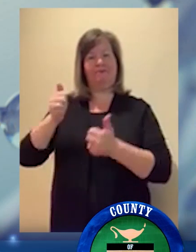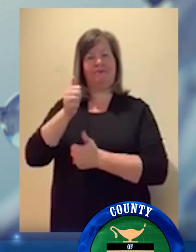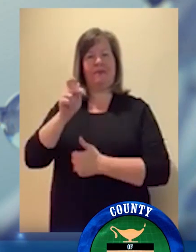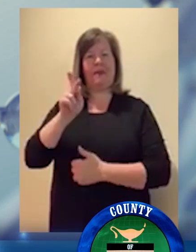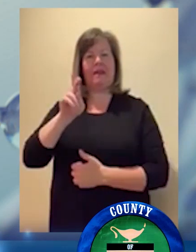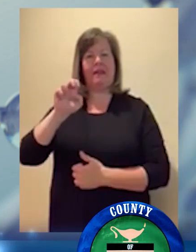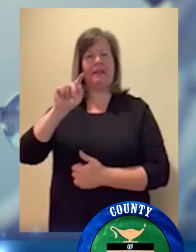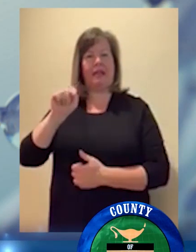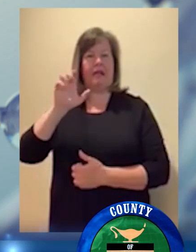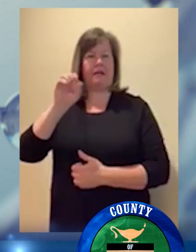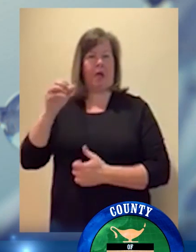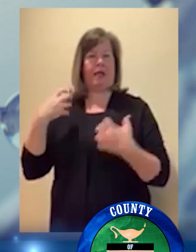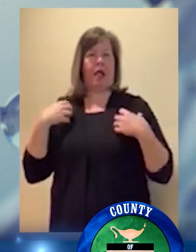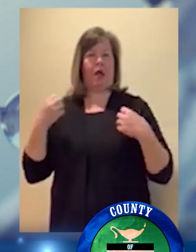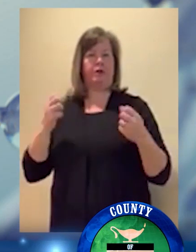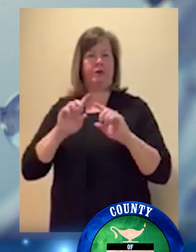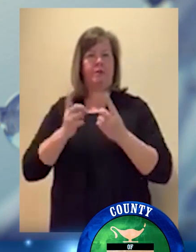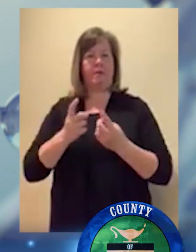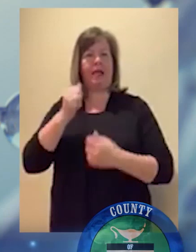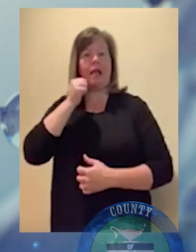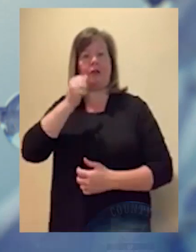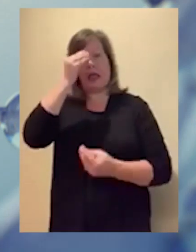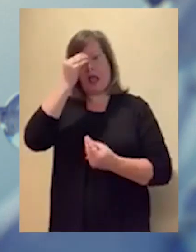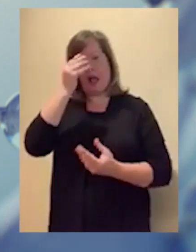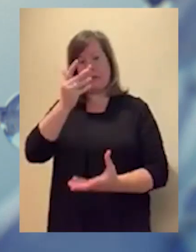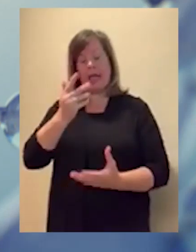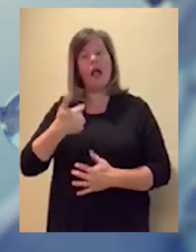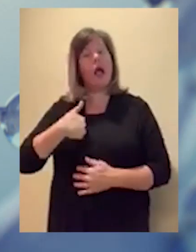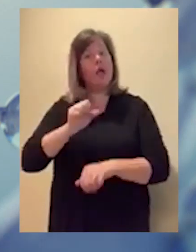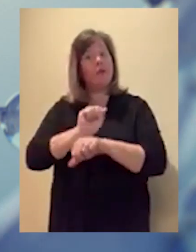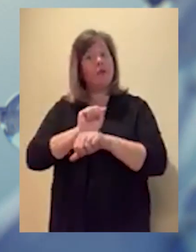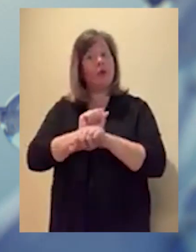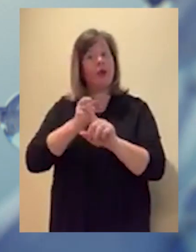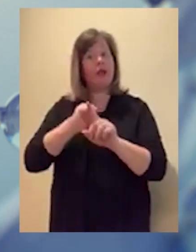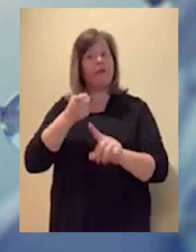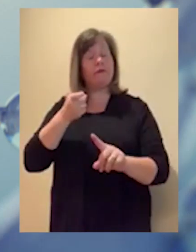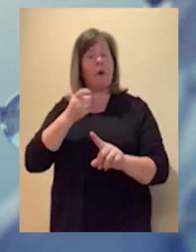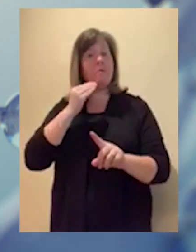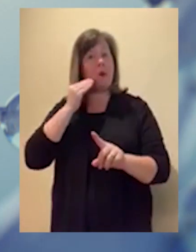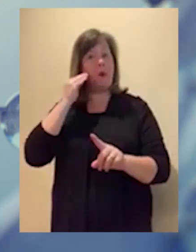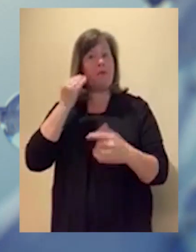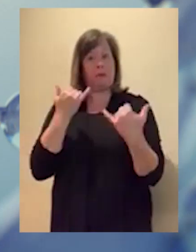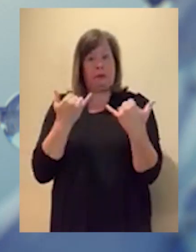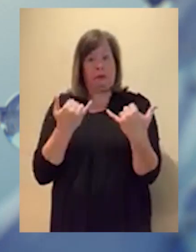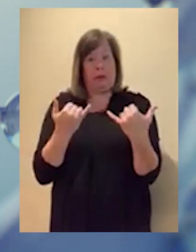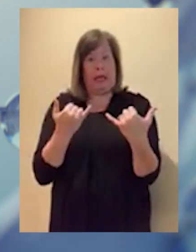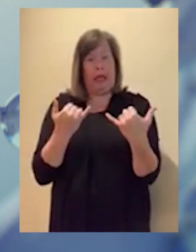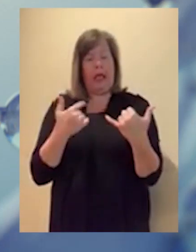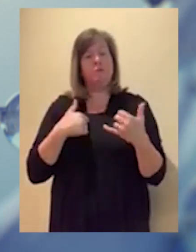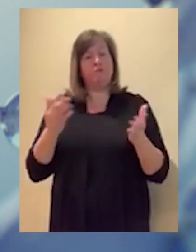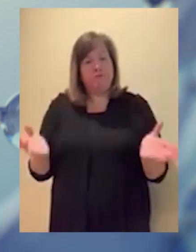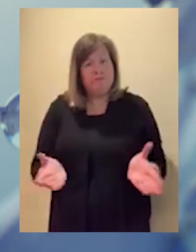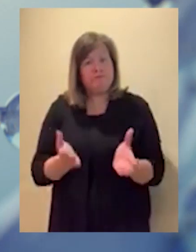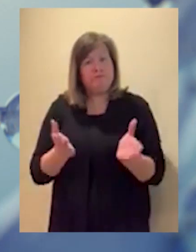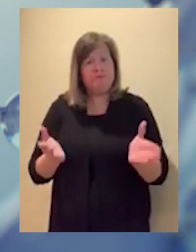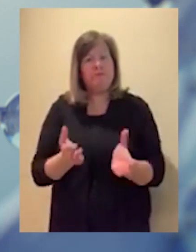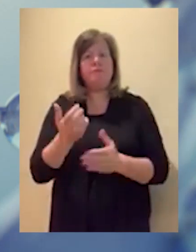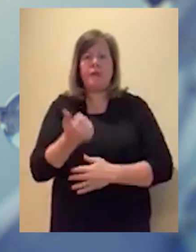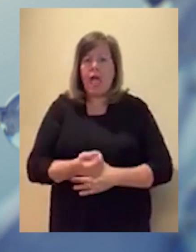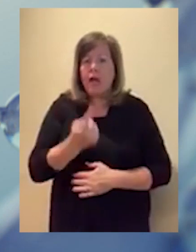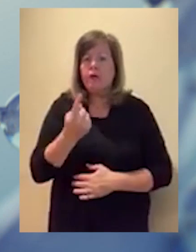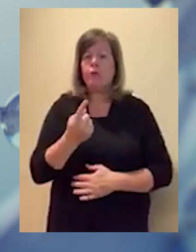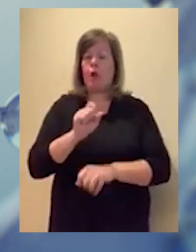actualización de hoy de COVID-19. Estoy trabajando desde casa hoy y sigo animando a todos a hacer esto tanto como puedan.